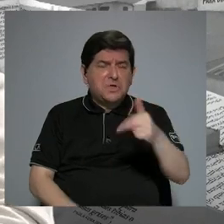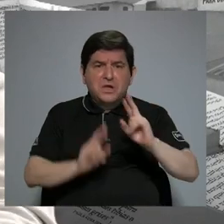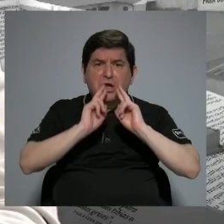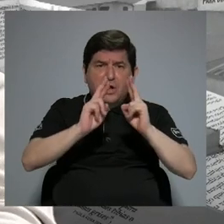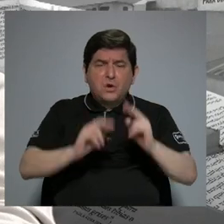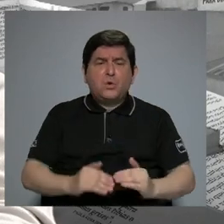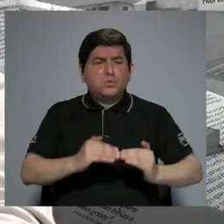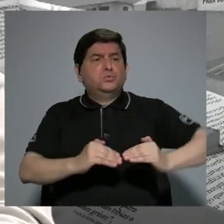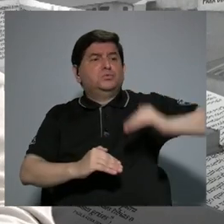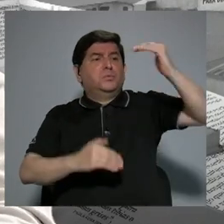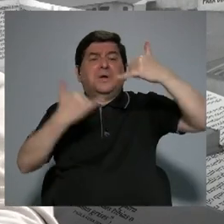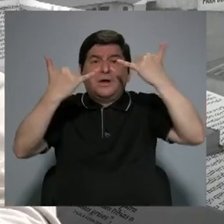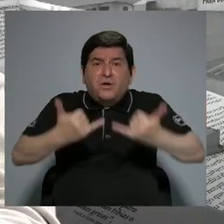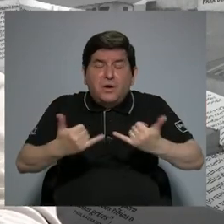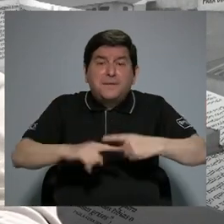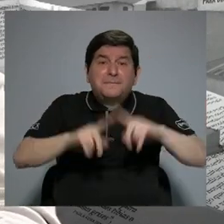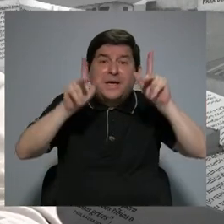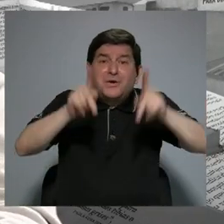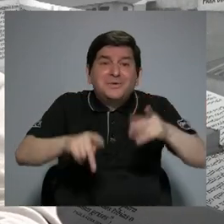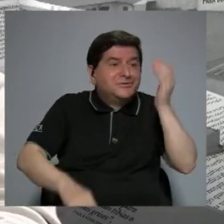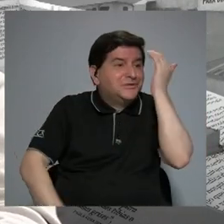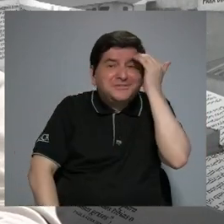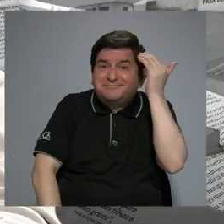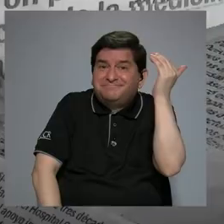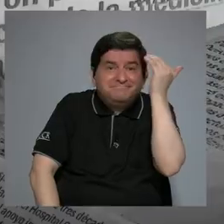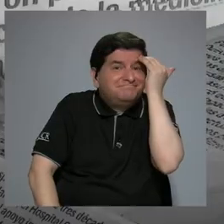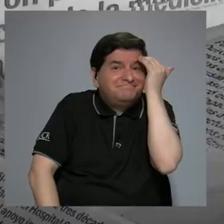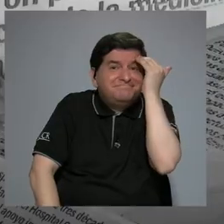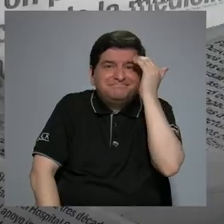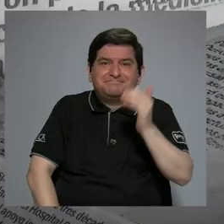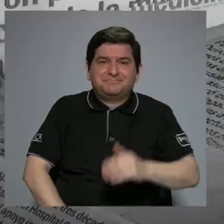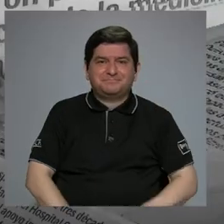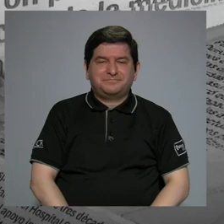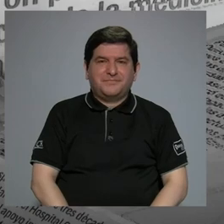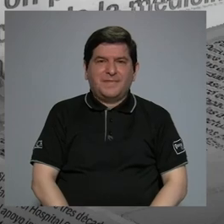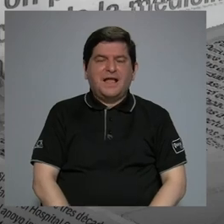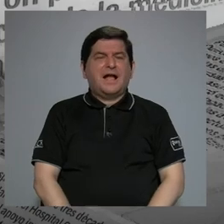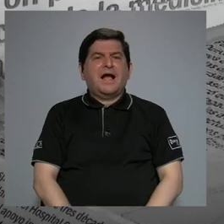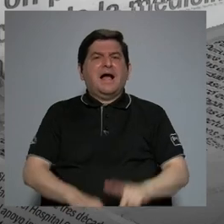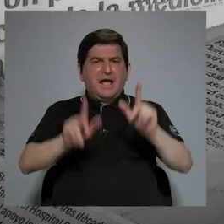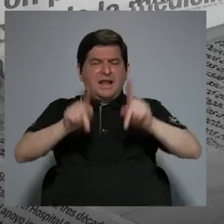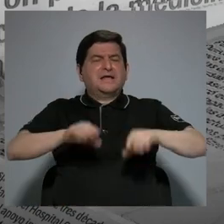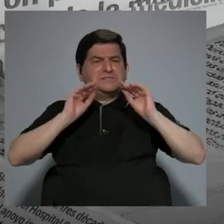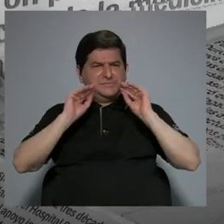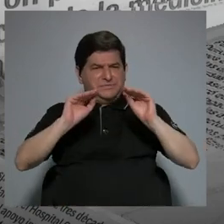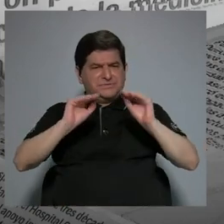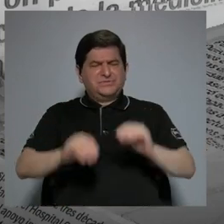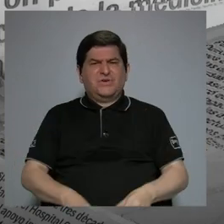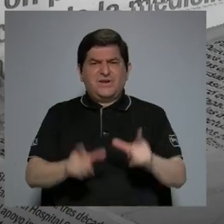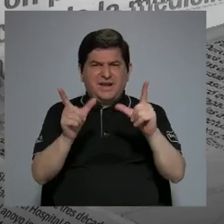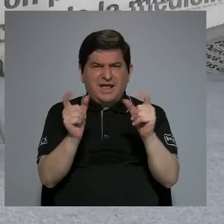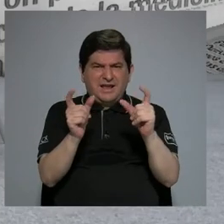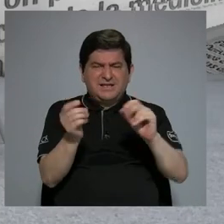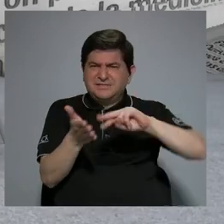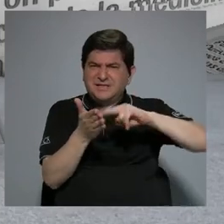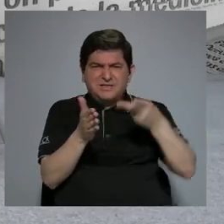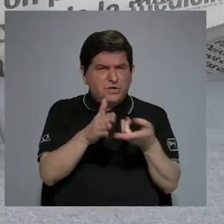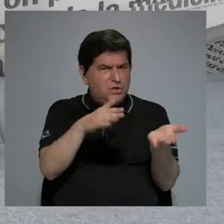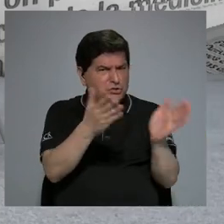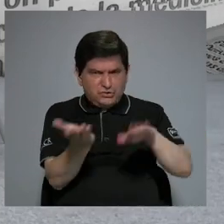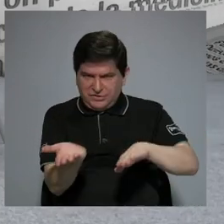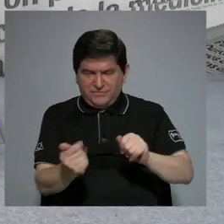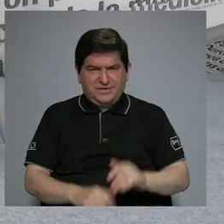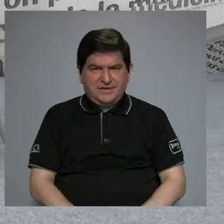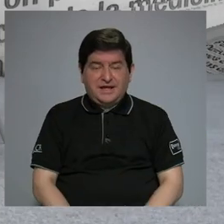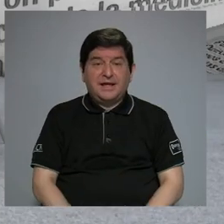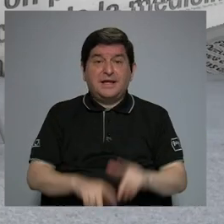es mucho mayor, pero la gente no lo sabe. Entonces, tenemos que educar a la gente para decirle cáncer no es sinónimo de muerte. Ya con eso,